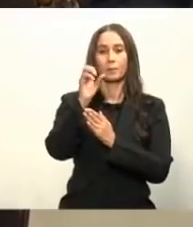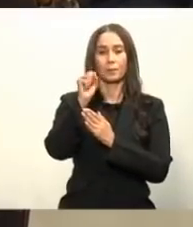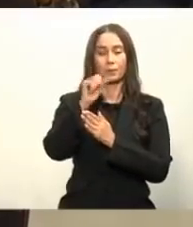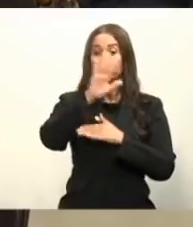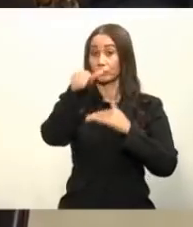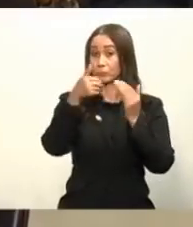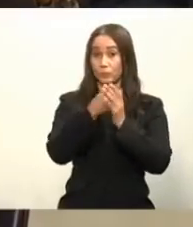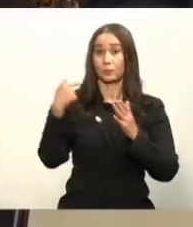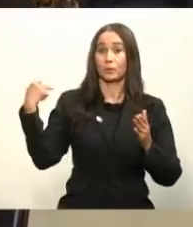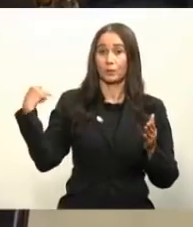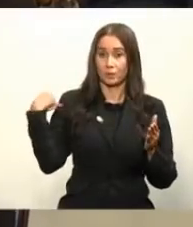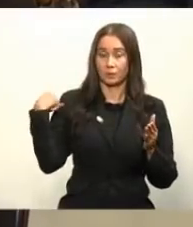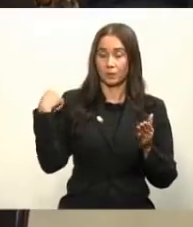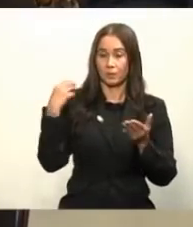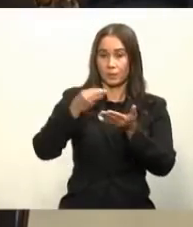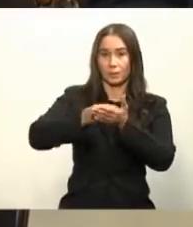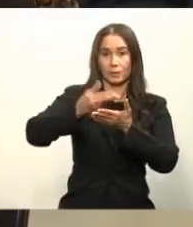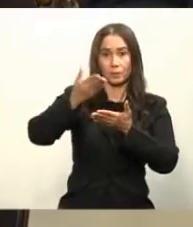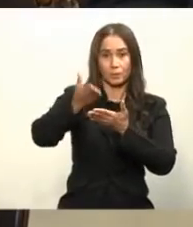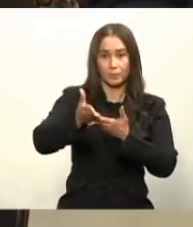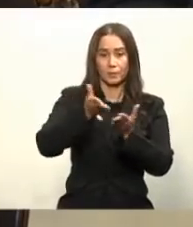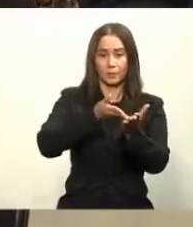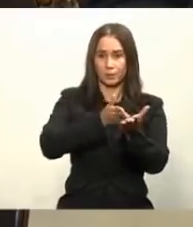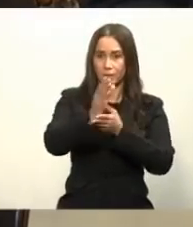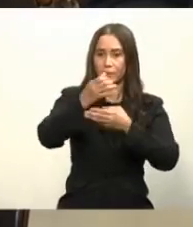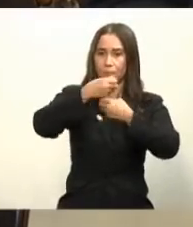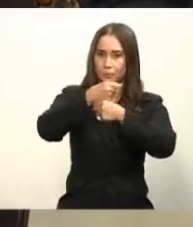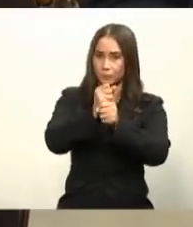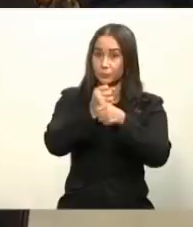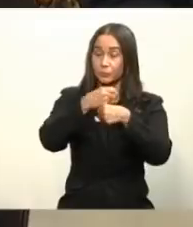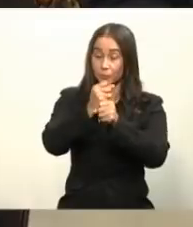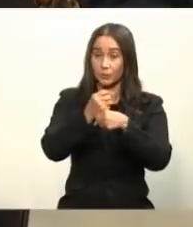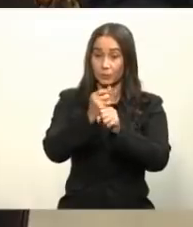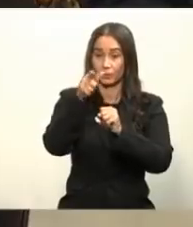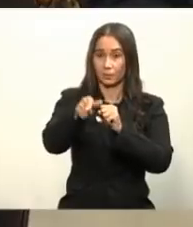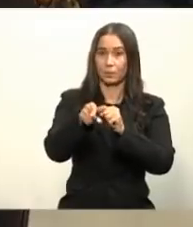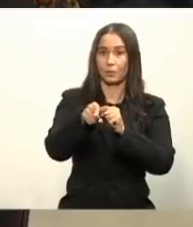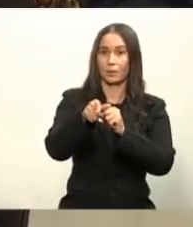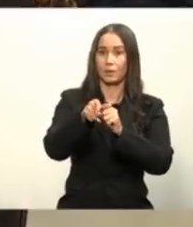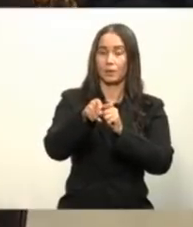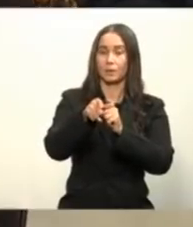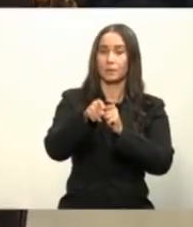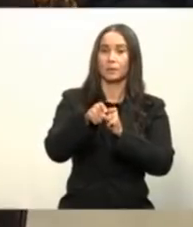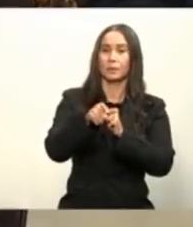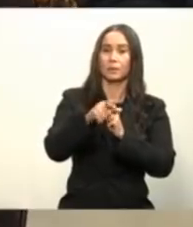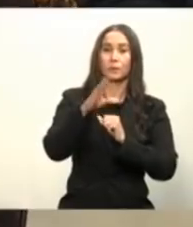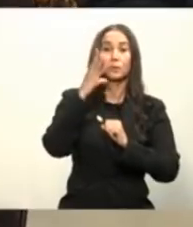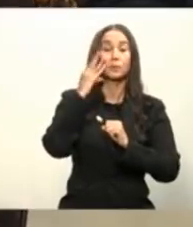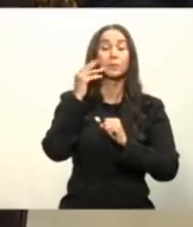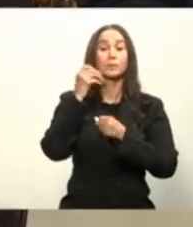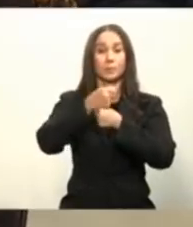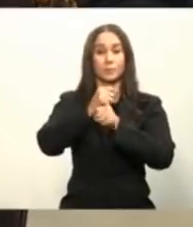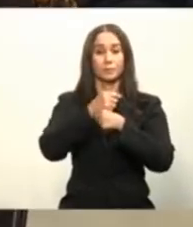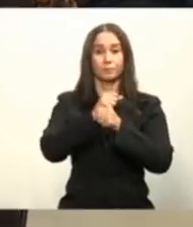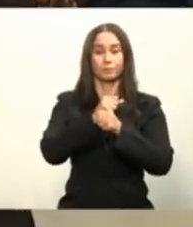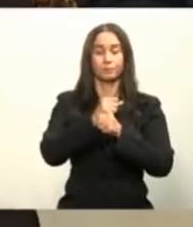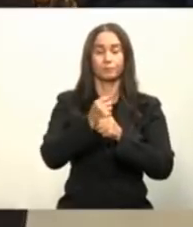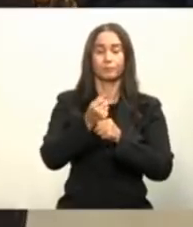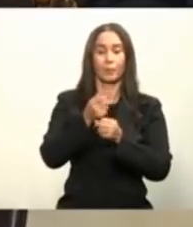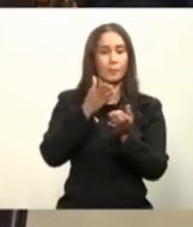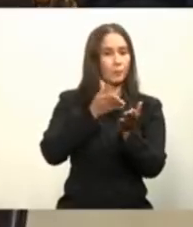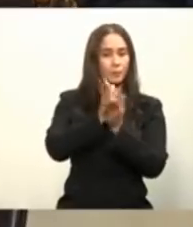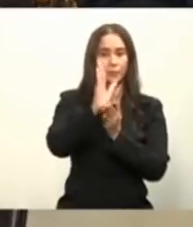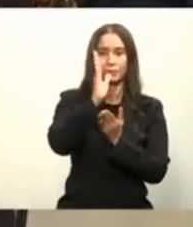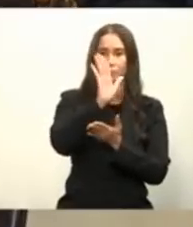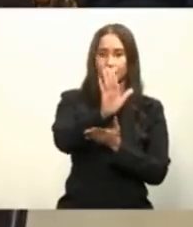estas vacunas están compradas directamente a los laboratorios o países que la de origen directamente